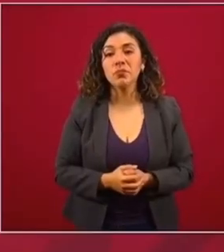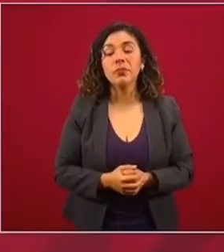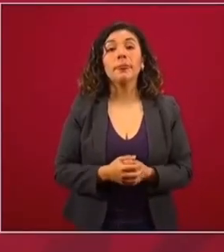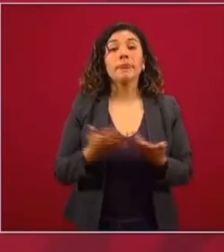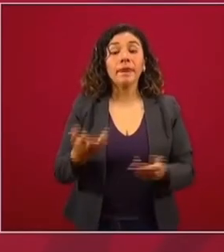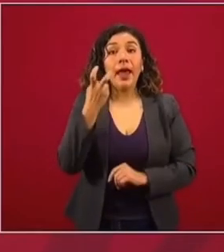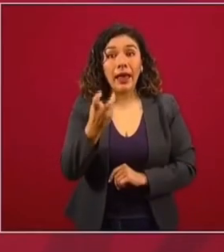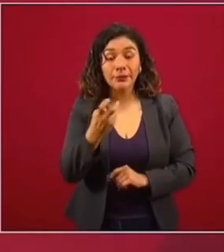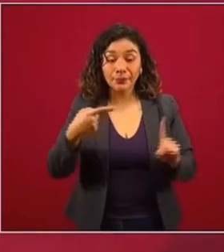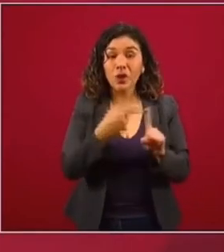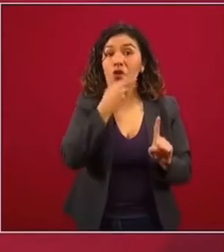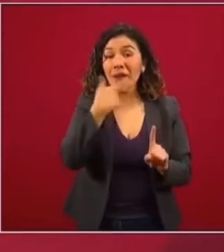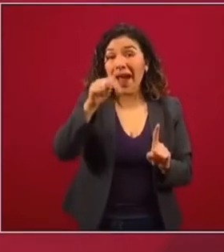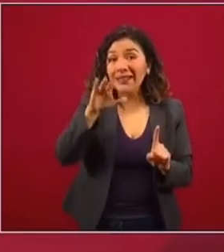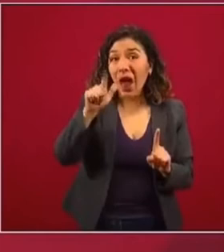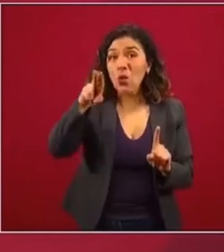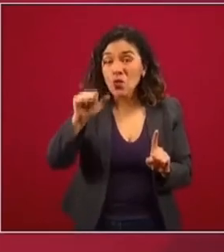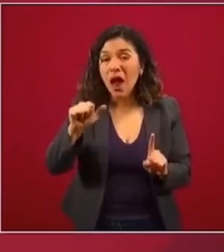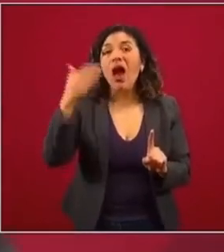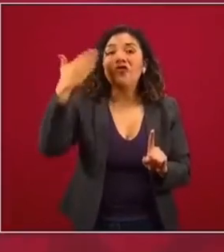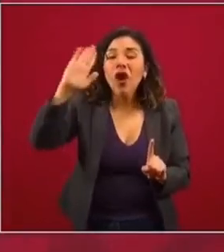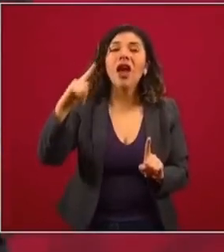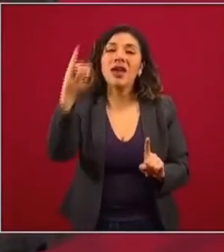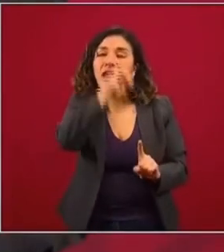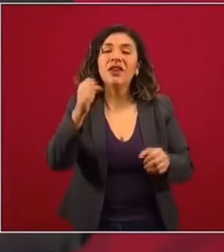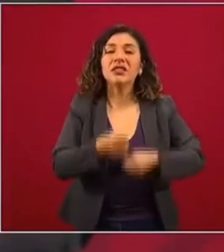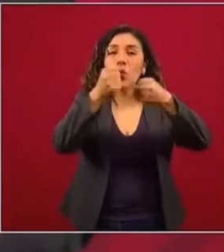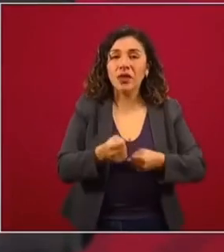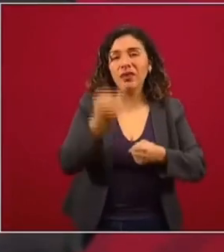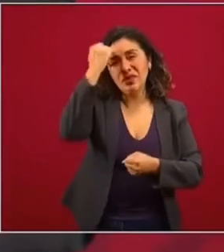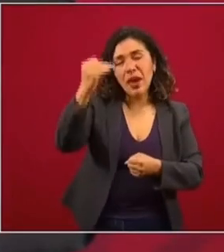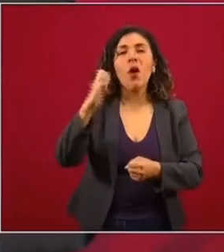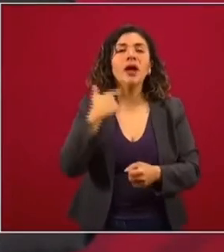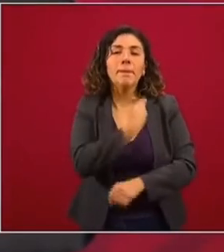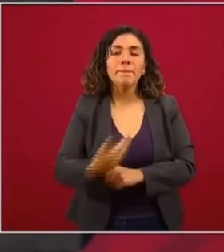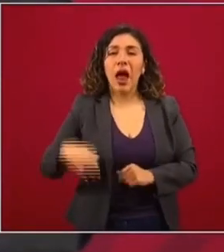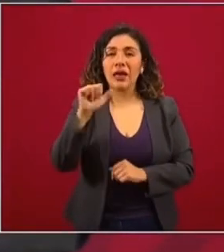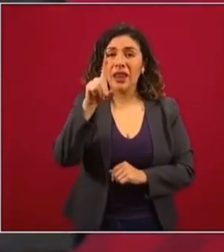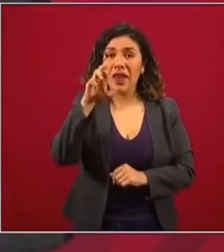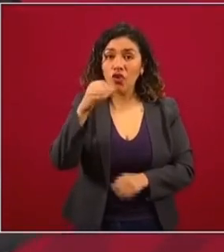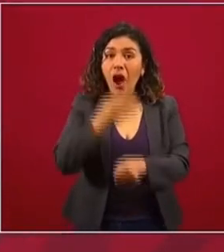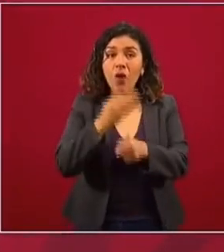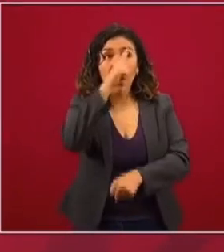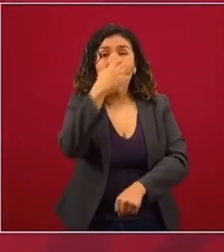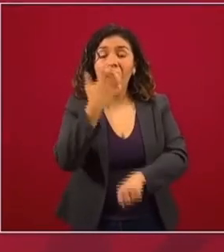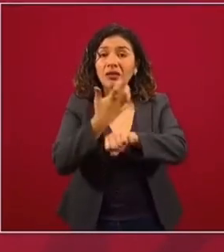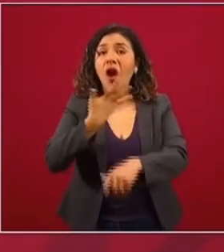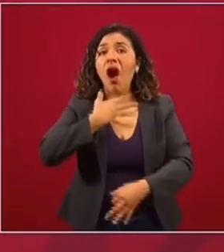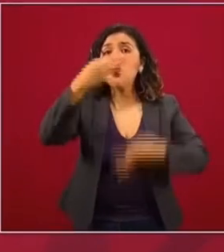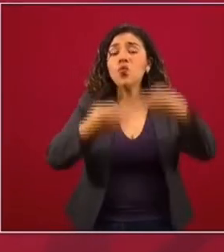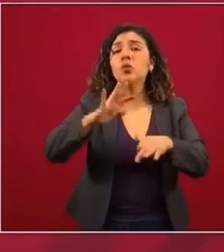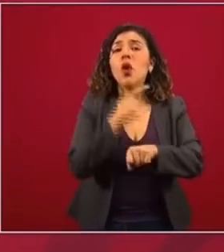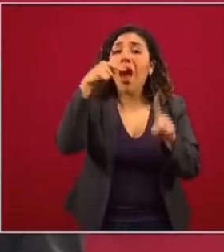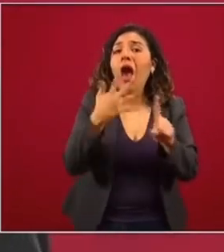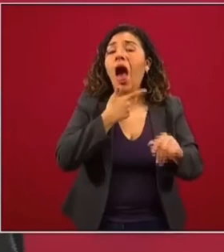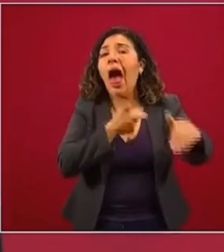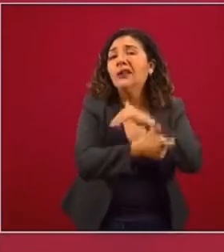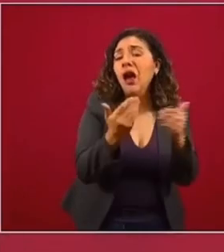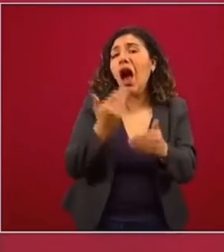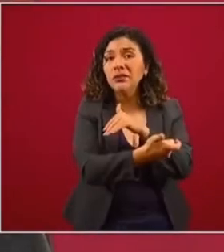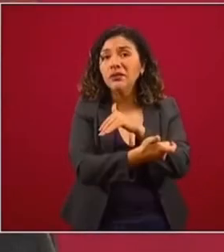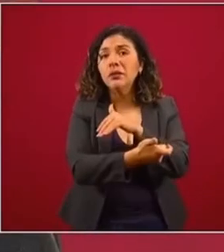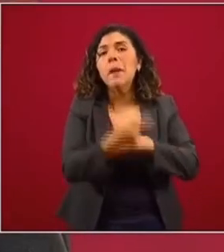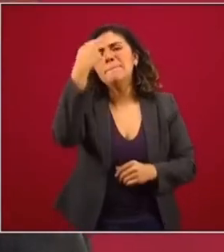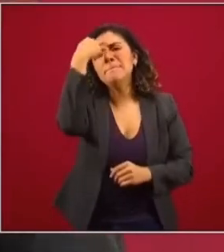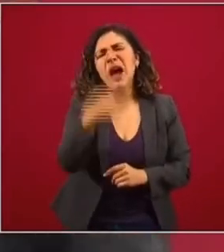Pues resulta que al señor García Luna, jefe de la Seguridad durante el gobierno de Calderón, se le acusan a Estados Unidos de estar recibiendo mordidas, o de haber recibido